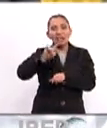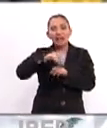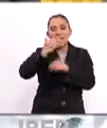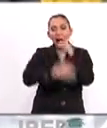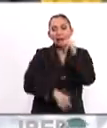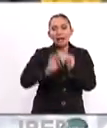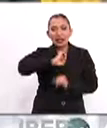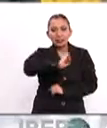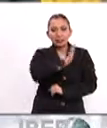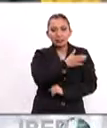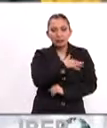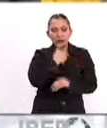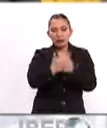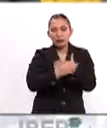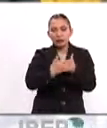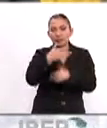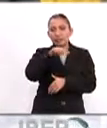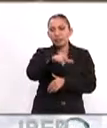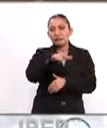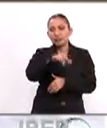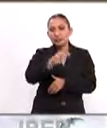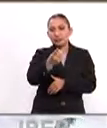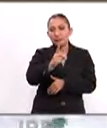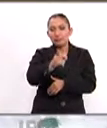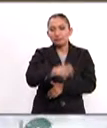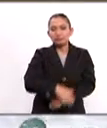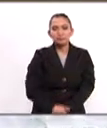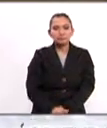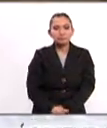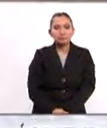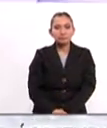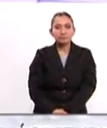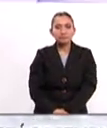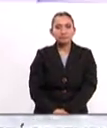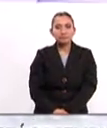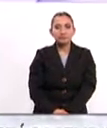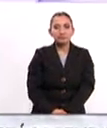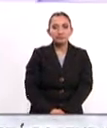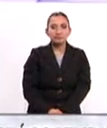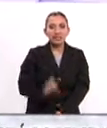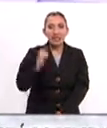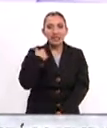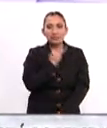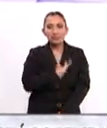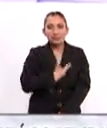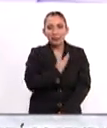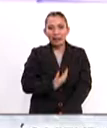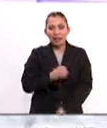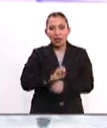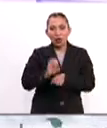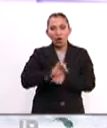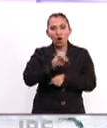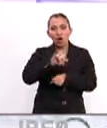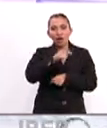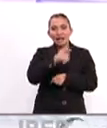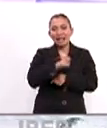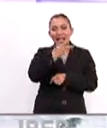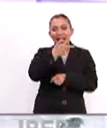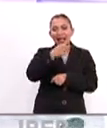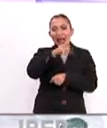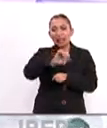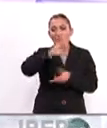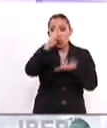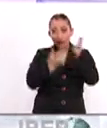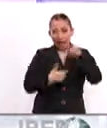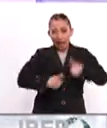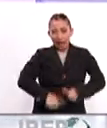concluirá en España el próximo 17 de diciembre. El ex vicepresidente de Ecuador, Jorge Glass, terminó una